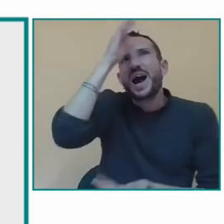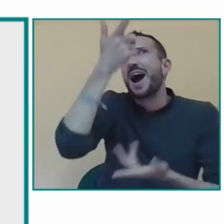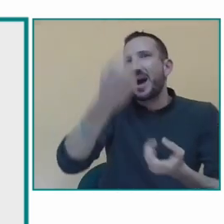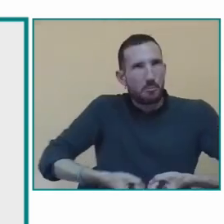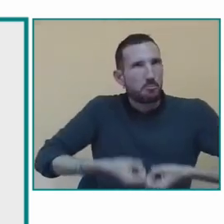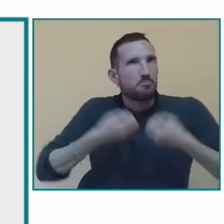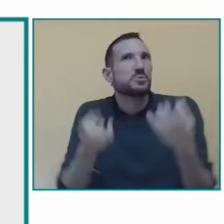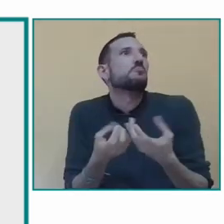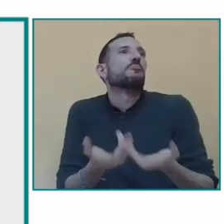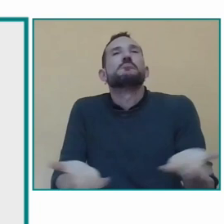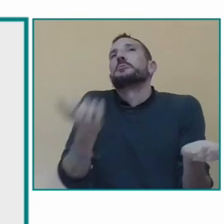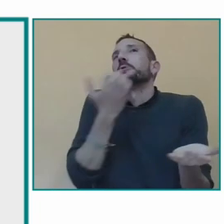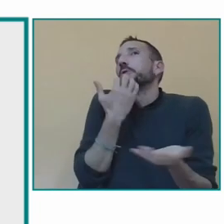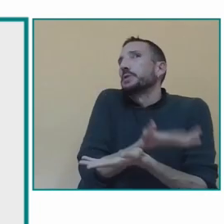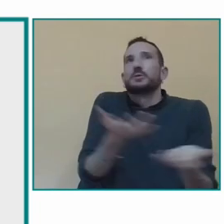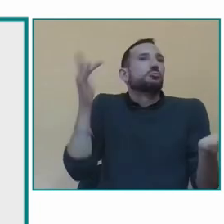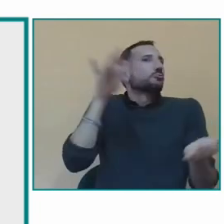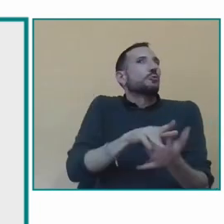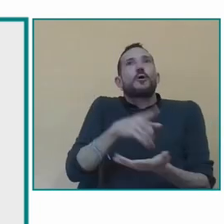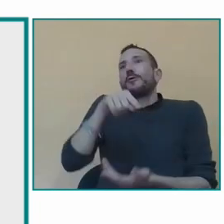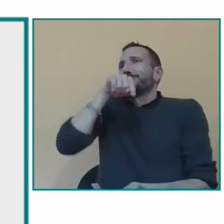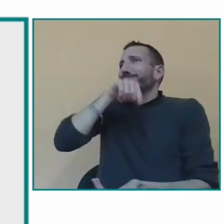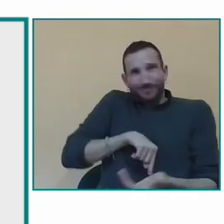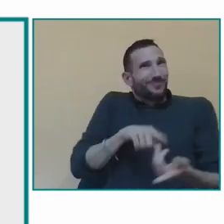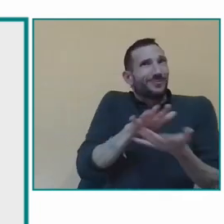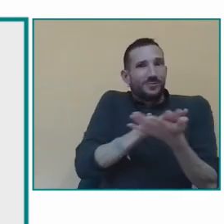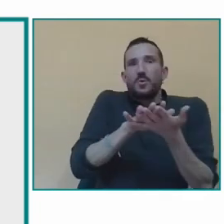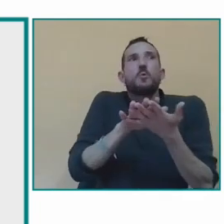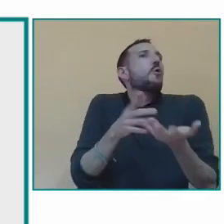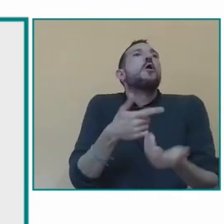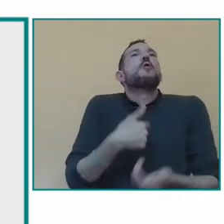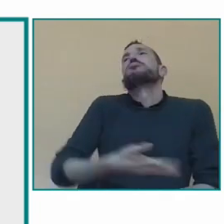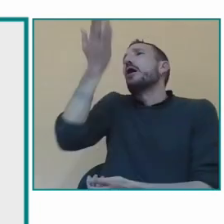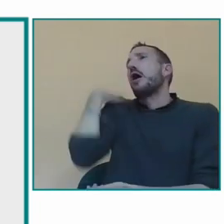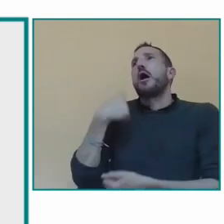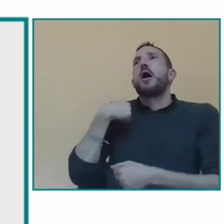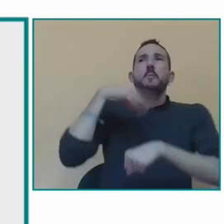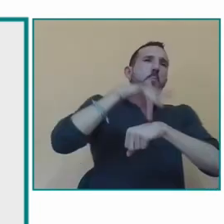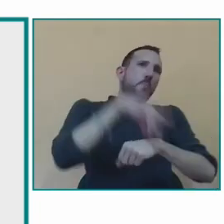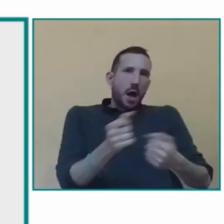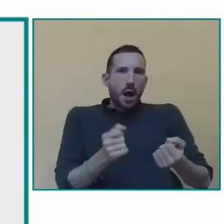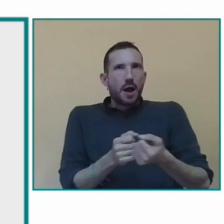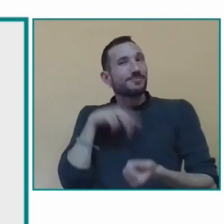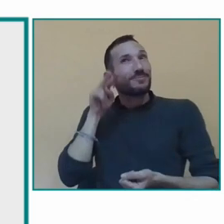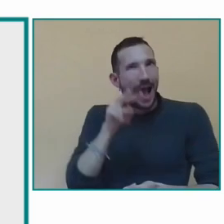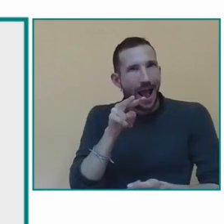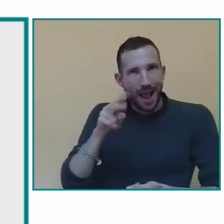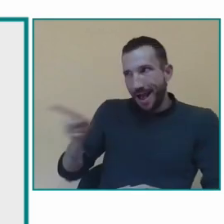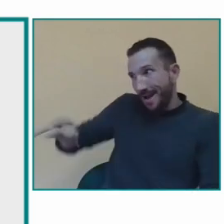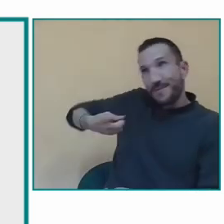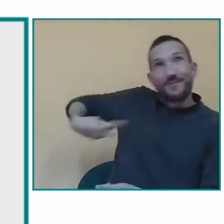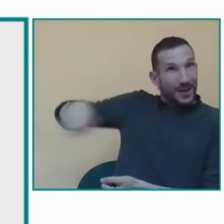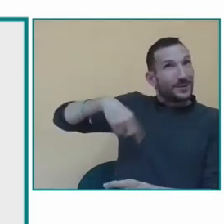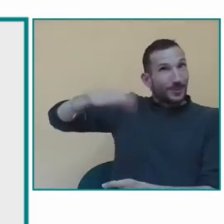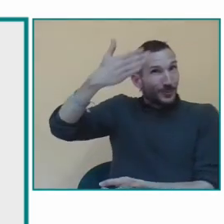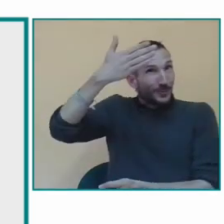a veces hay momentos de compartir que se ha hecho el de semana aspectos sobre las noticias porque necesitan acceder a toda esa información por ejemplo un niño